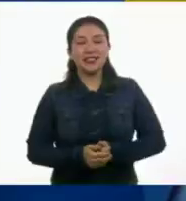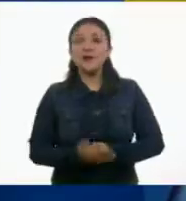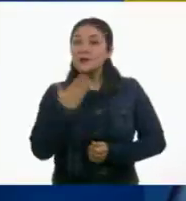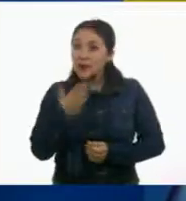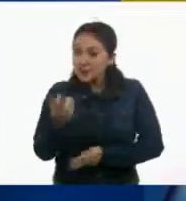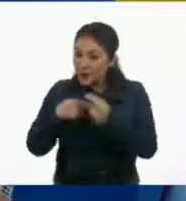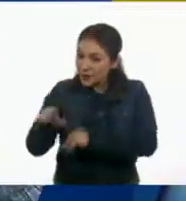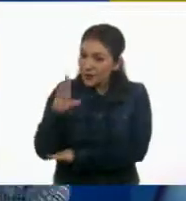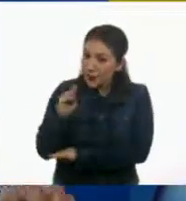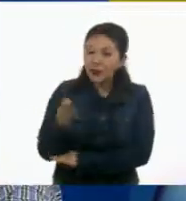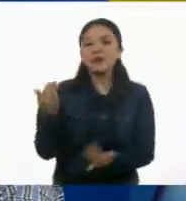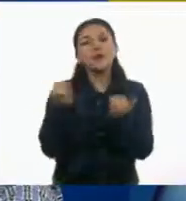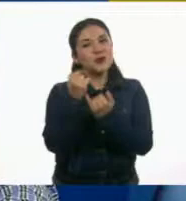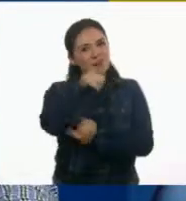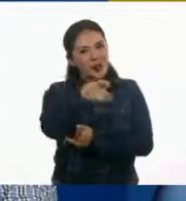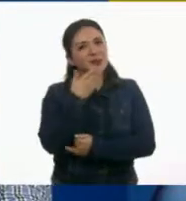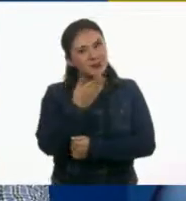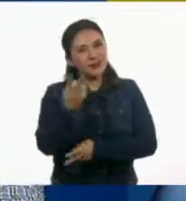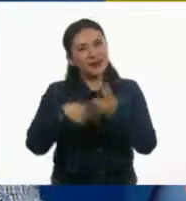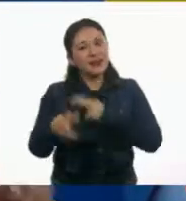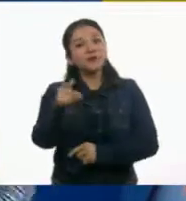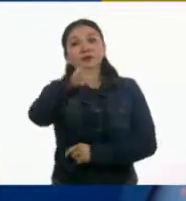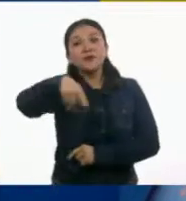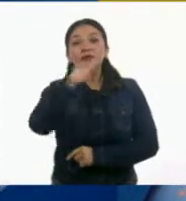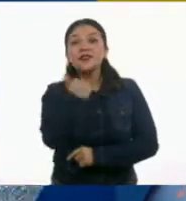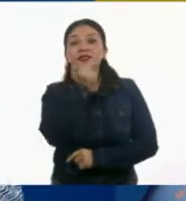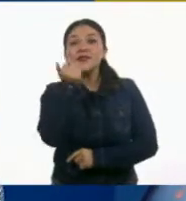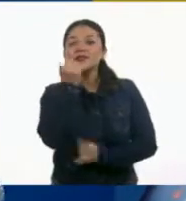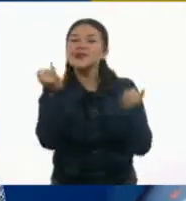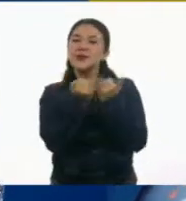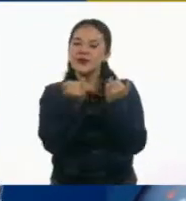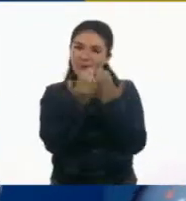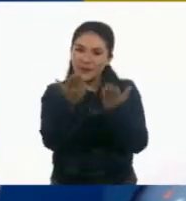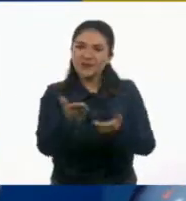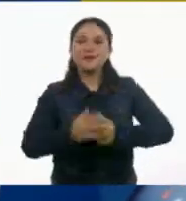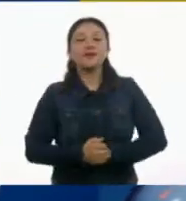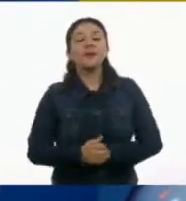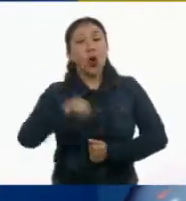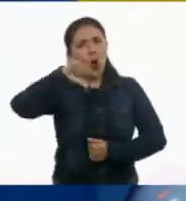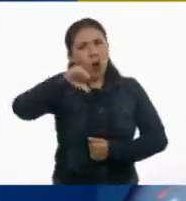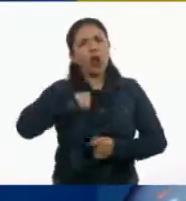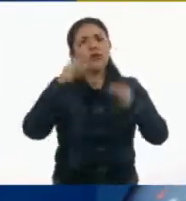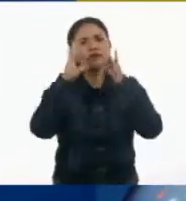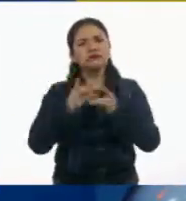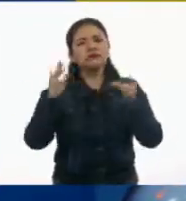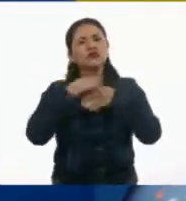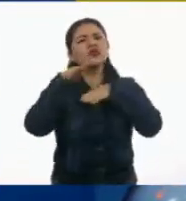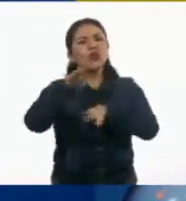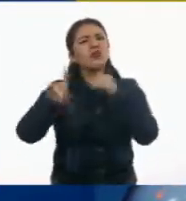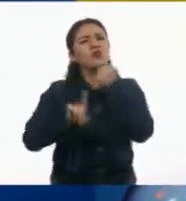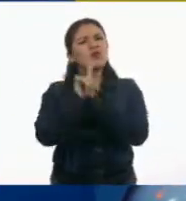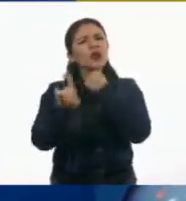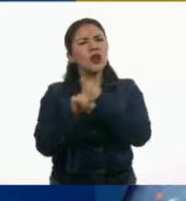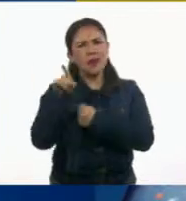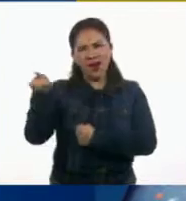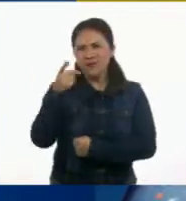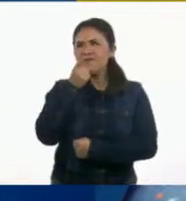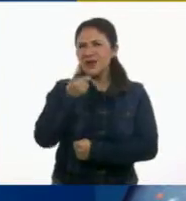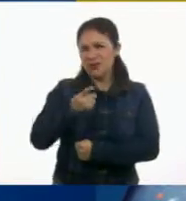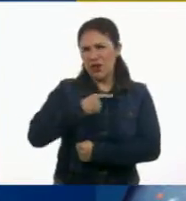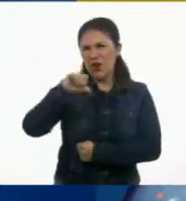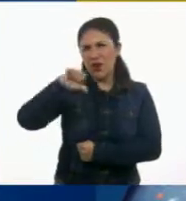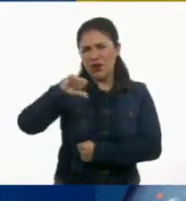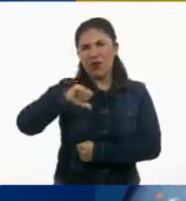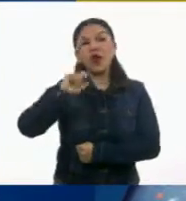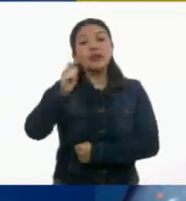bienvenido como siempre Ale, igual, bienvenida y estudiantes en casa, bienvenidos. Hoy vamos a platicar sobre una problemática que Ale nos está compartiendo